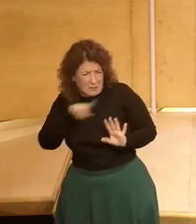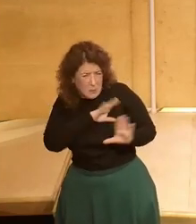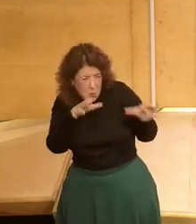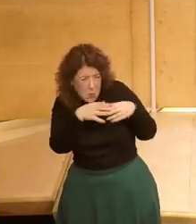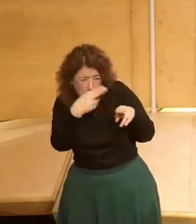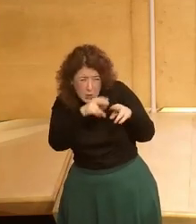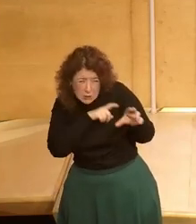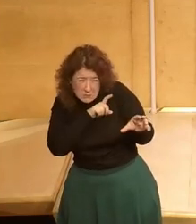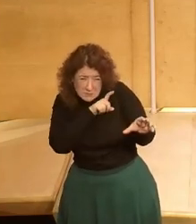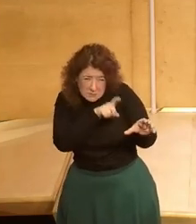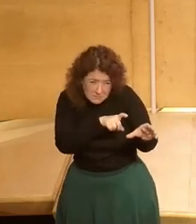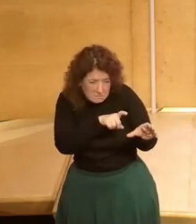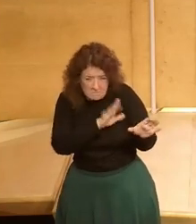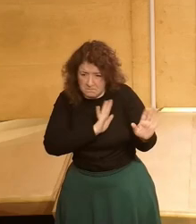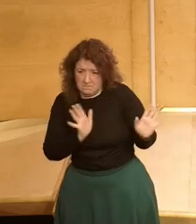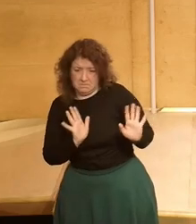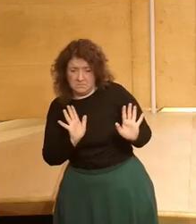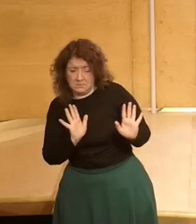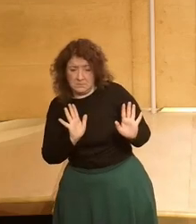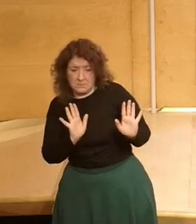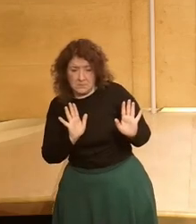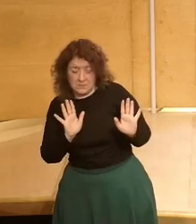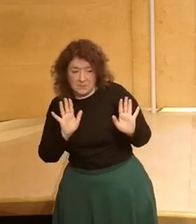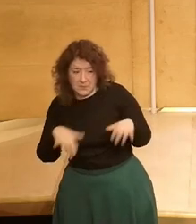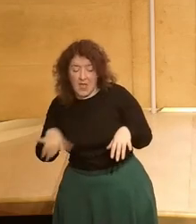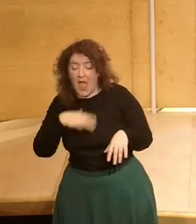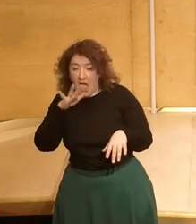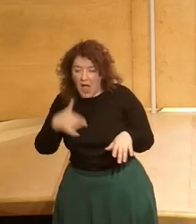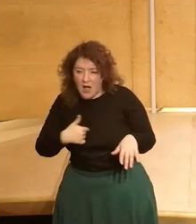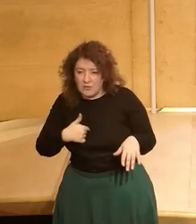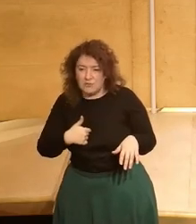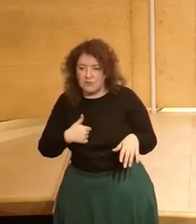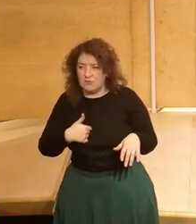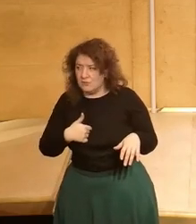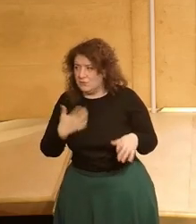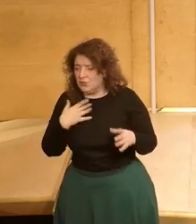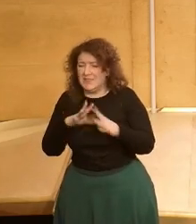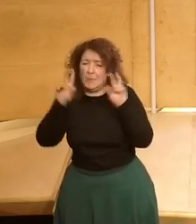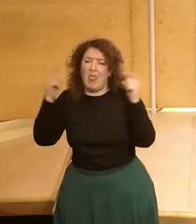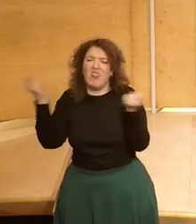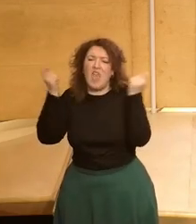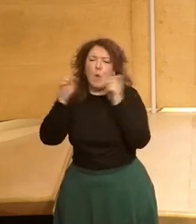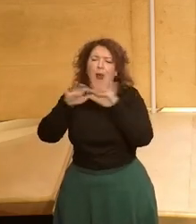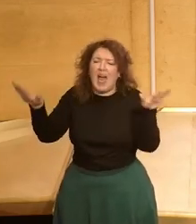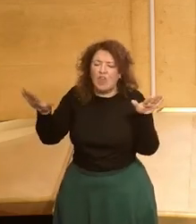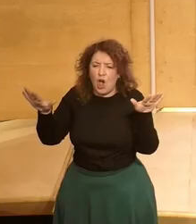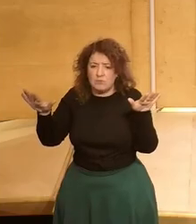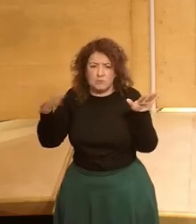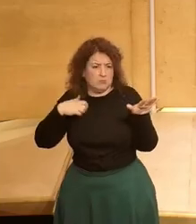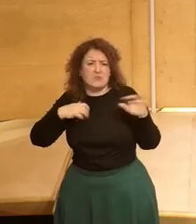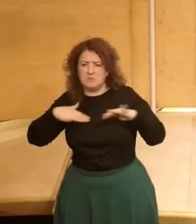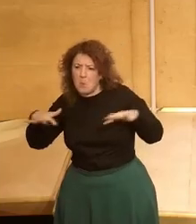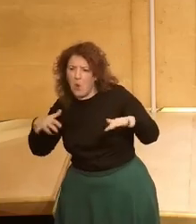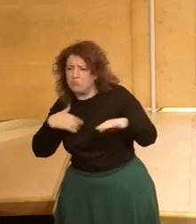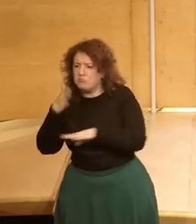dentro del mundo político y sin embargo ahora con todo esto de que haces bueno yo hago mucha divulgación me muevo